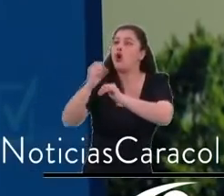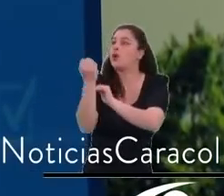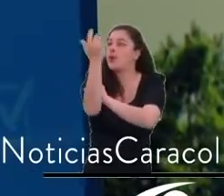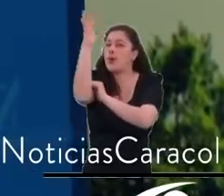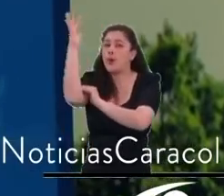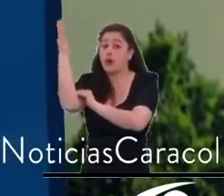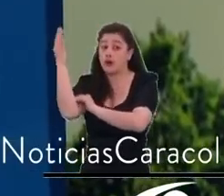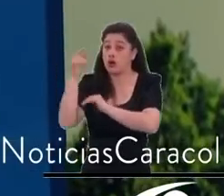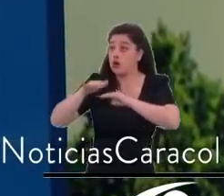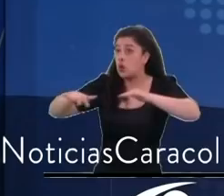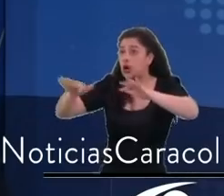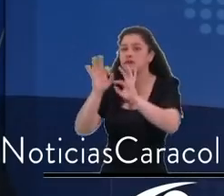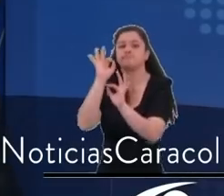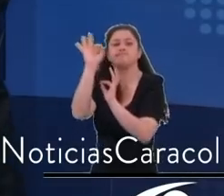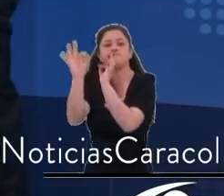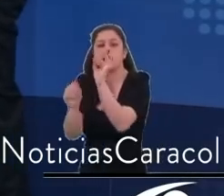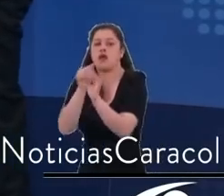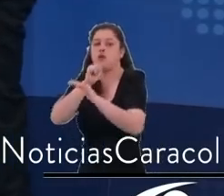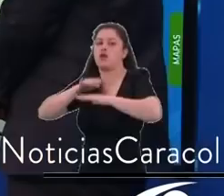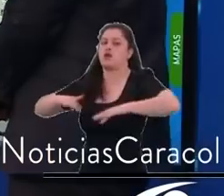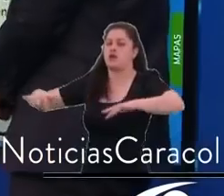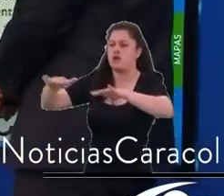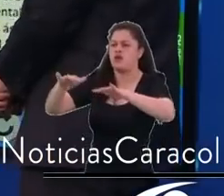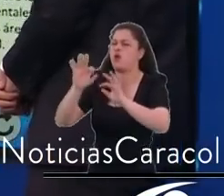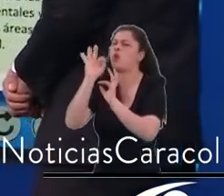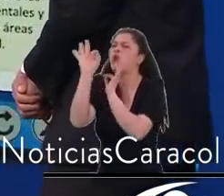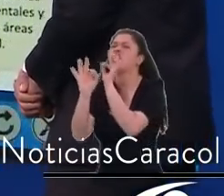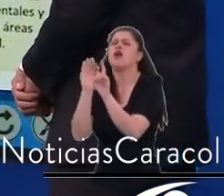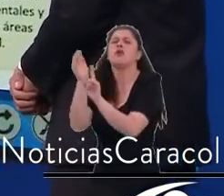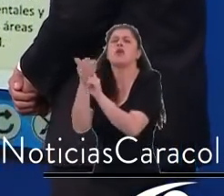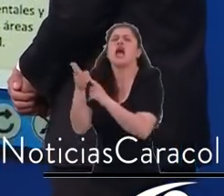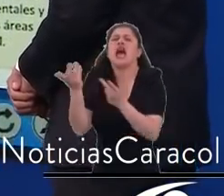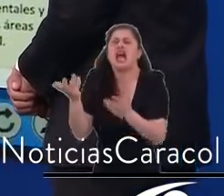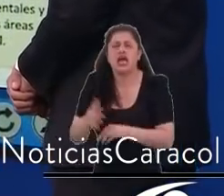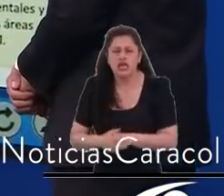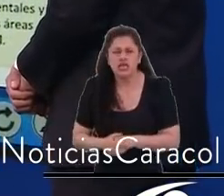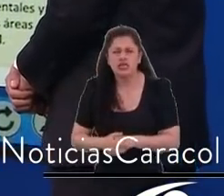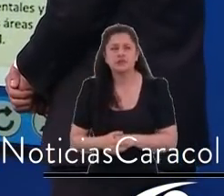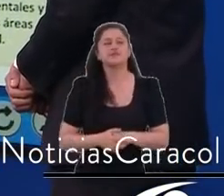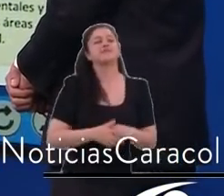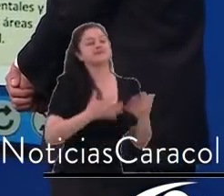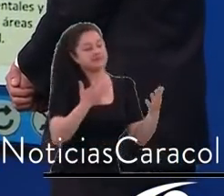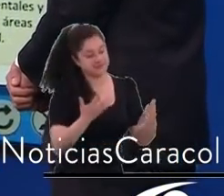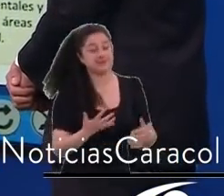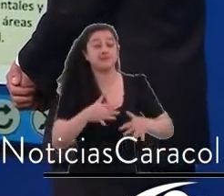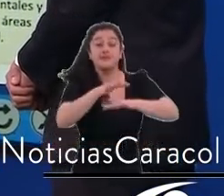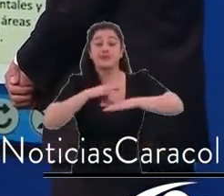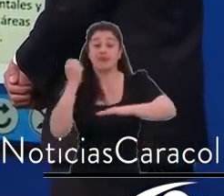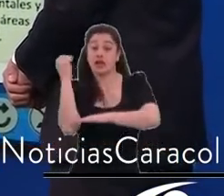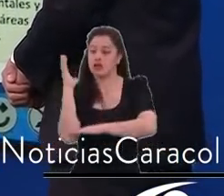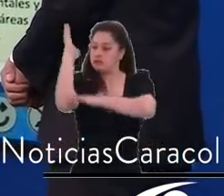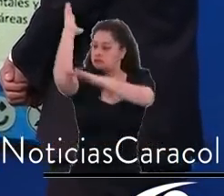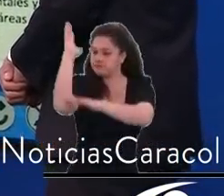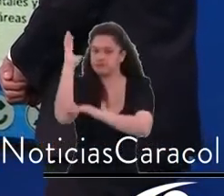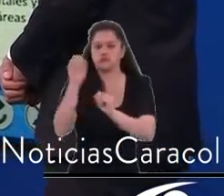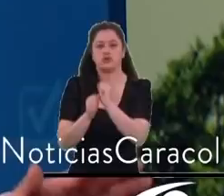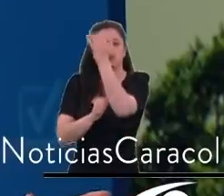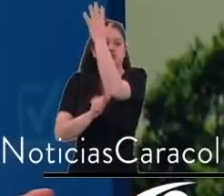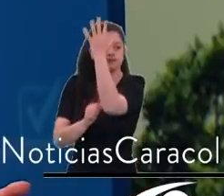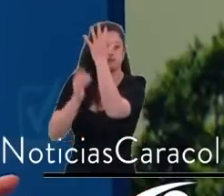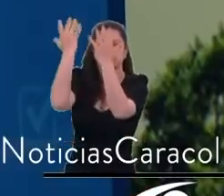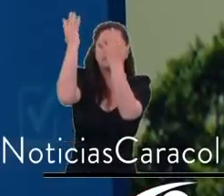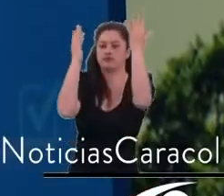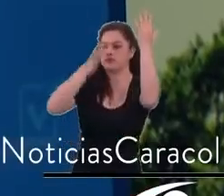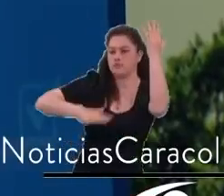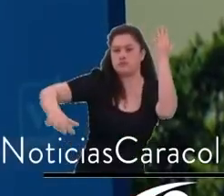evitando que se endurezcan, por ejemplo. Entonces, por ejemplo, alcaldías anteriores han mandado a hacer obras, han echado cemento, han hecho obras sobre humedales. No más.